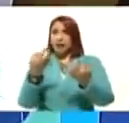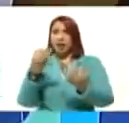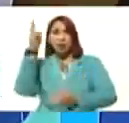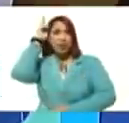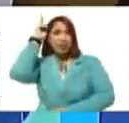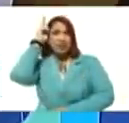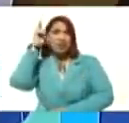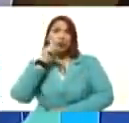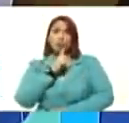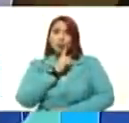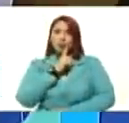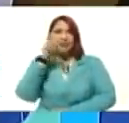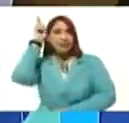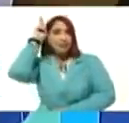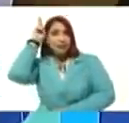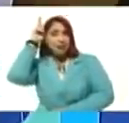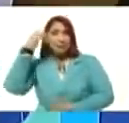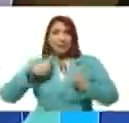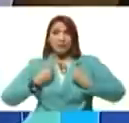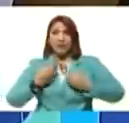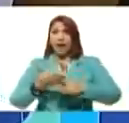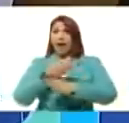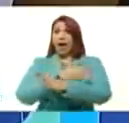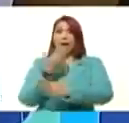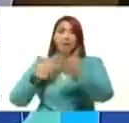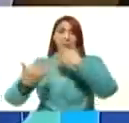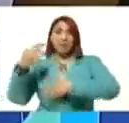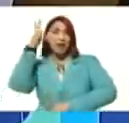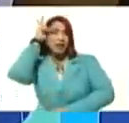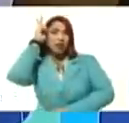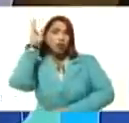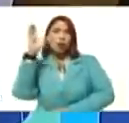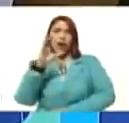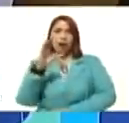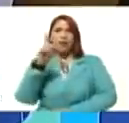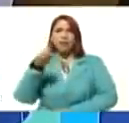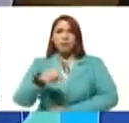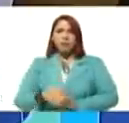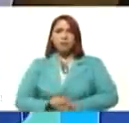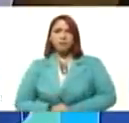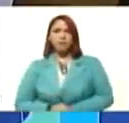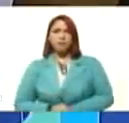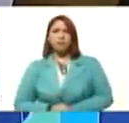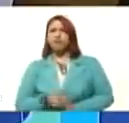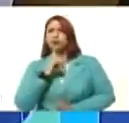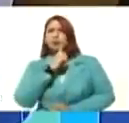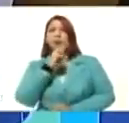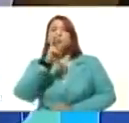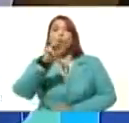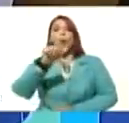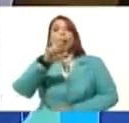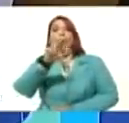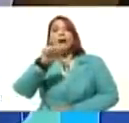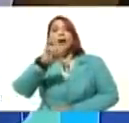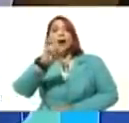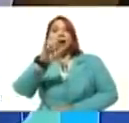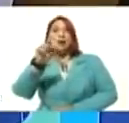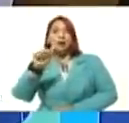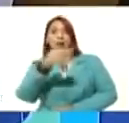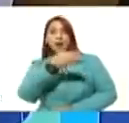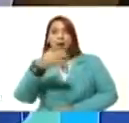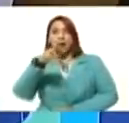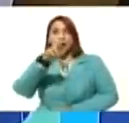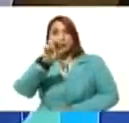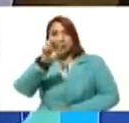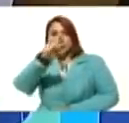el nombre original de los indígenas que vivían aquí, los indios Caracas y las indias Caracas, ¿verdad? Le decían Guaraira Repano